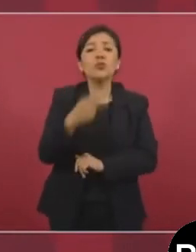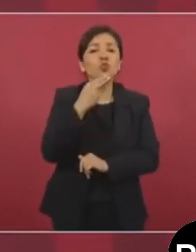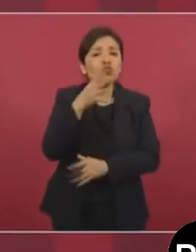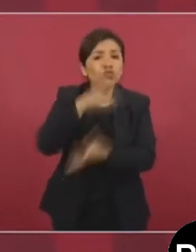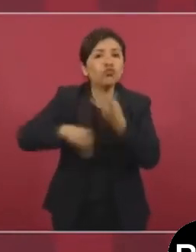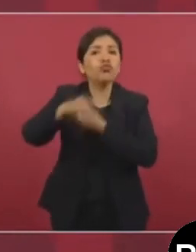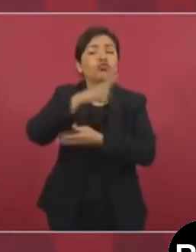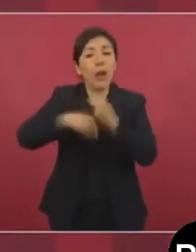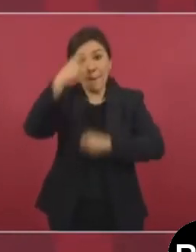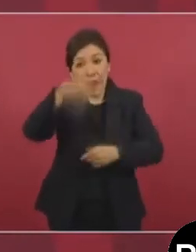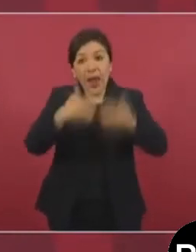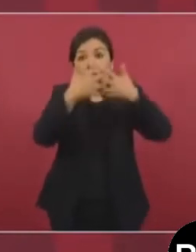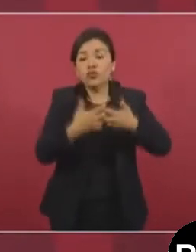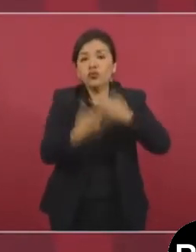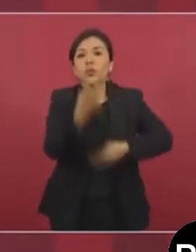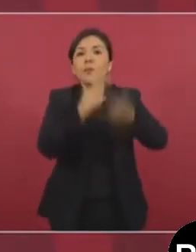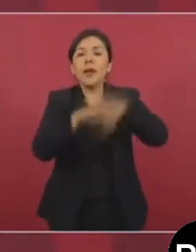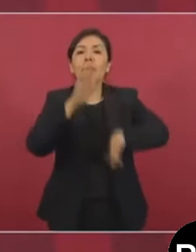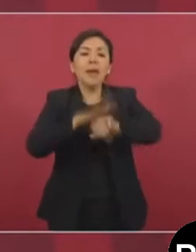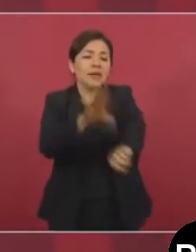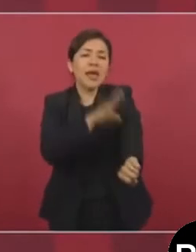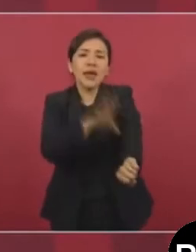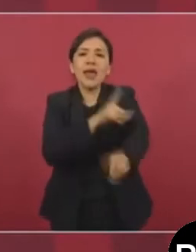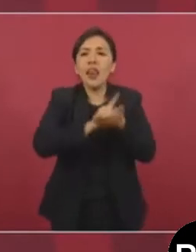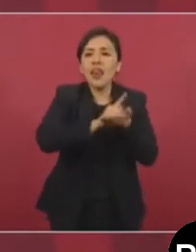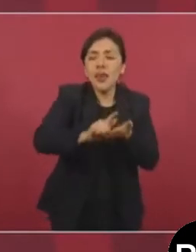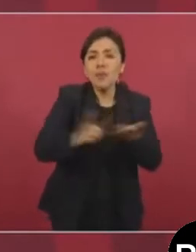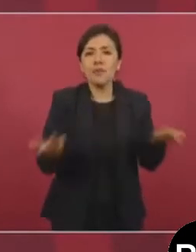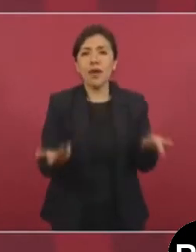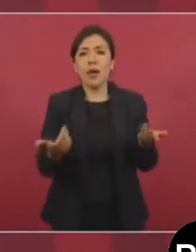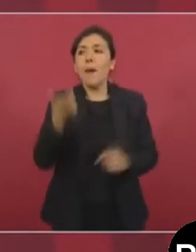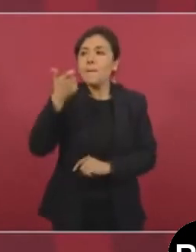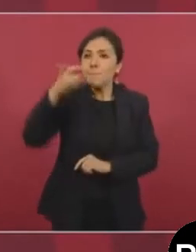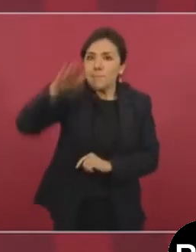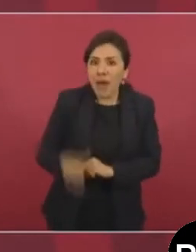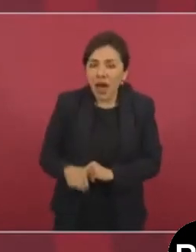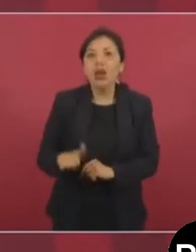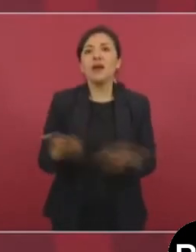es producir energía limpia, barata,